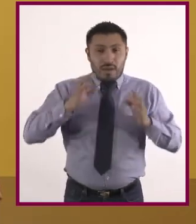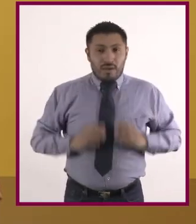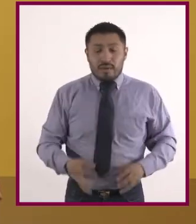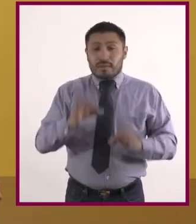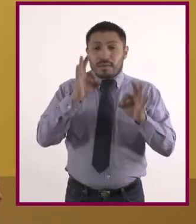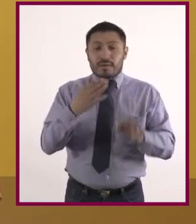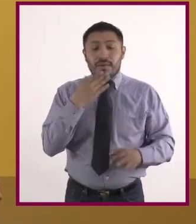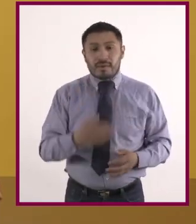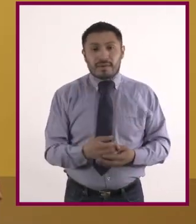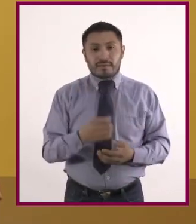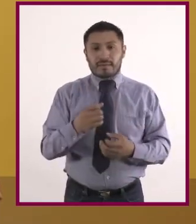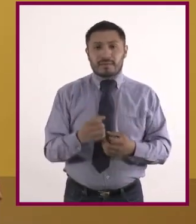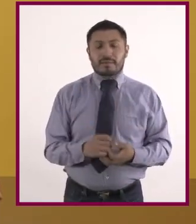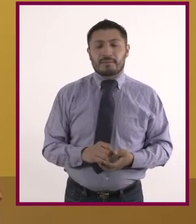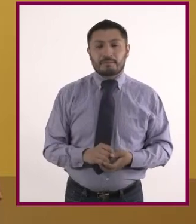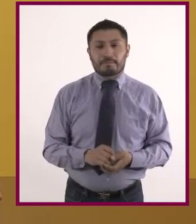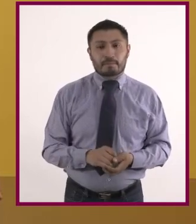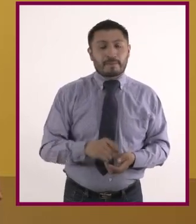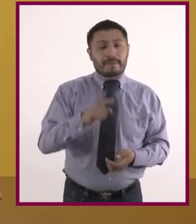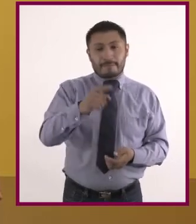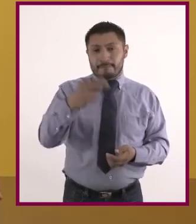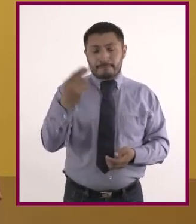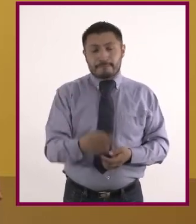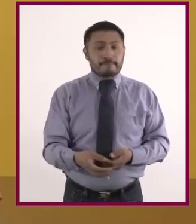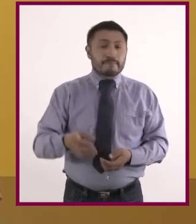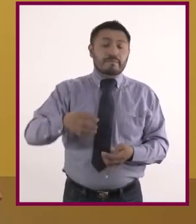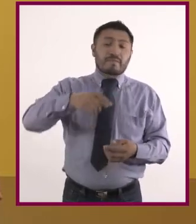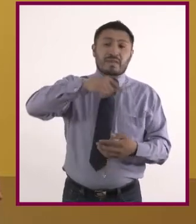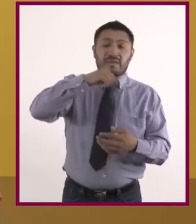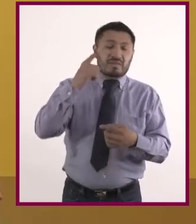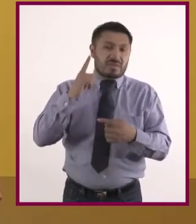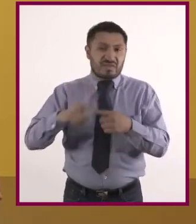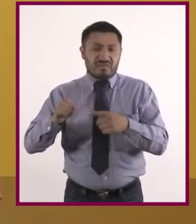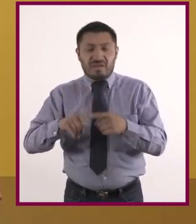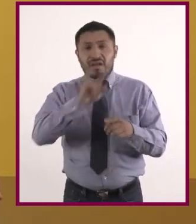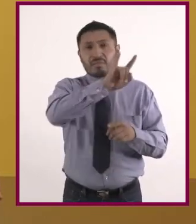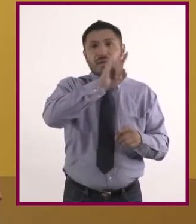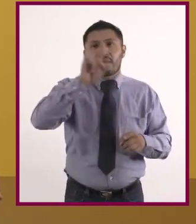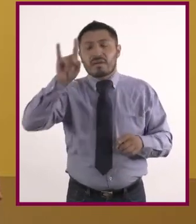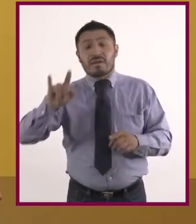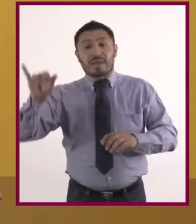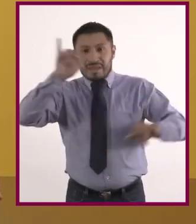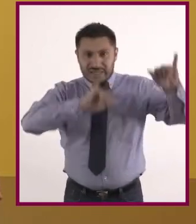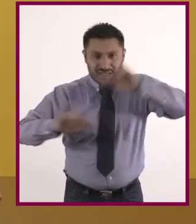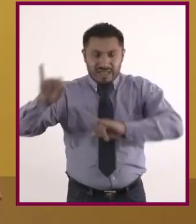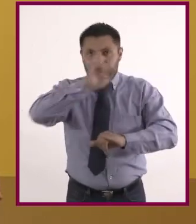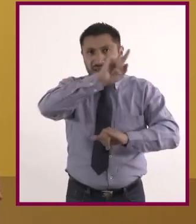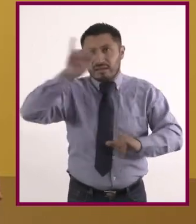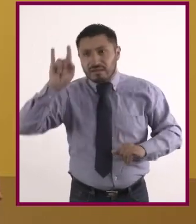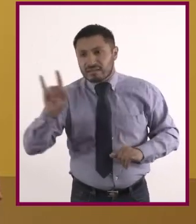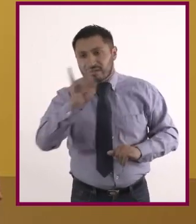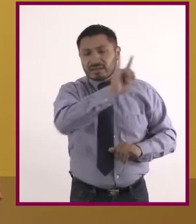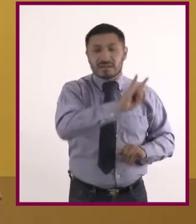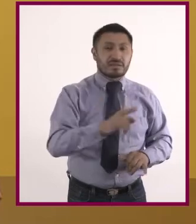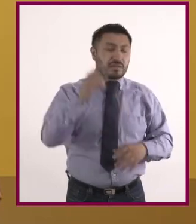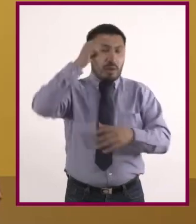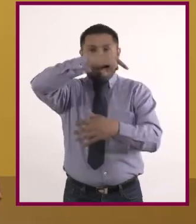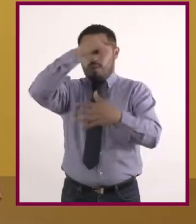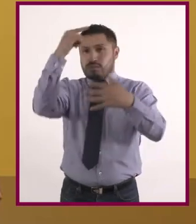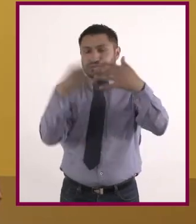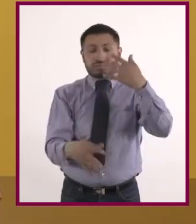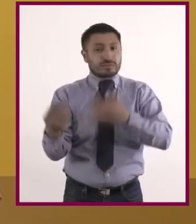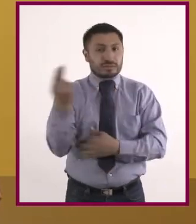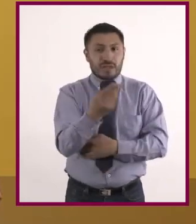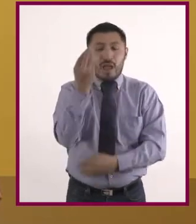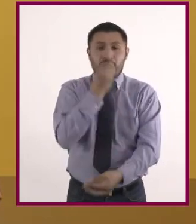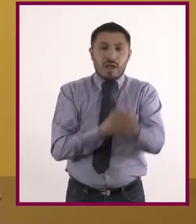necesitamos son boro, calcio, cobre, fósforo, hierro, magnesio, yodo, zinc y potasio, entre varios otros que igualmente